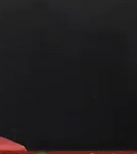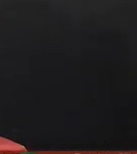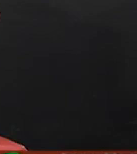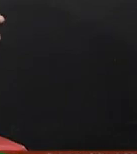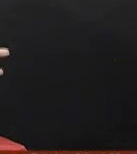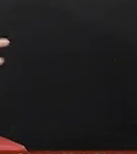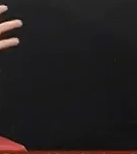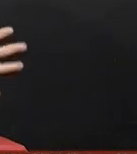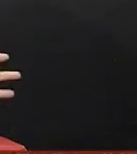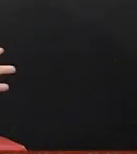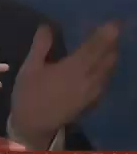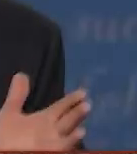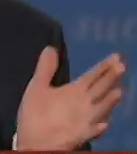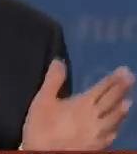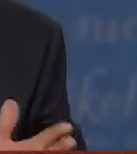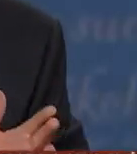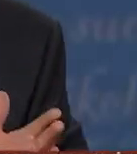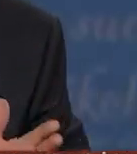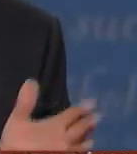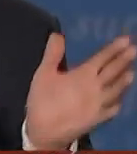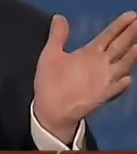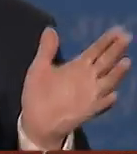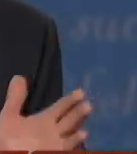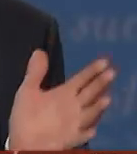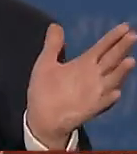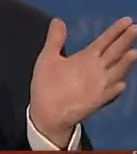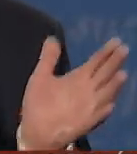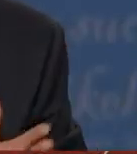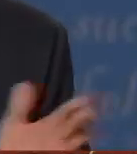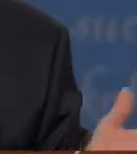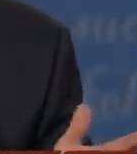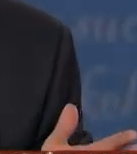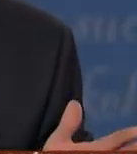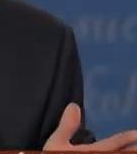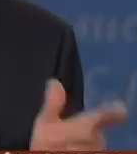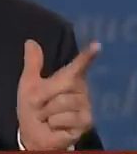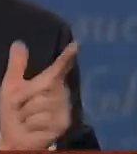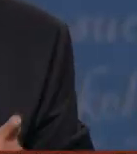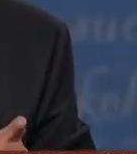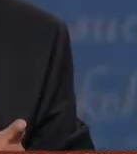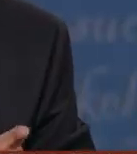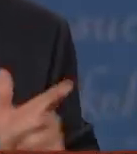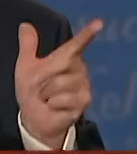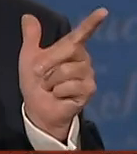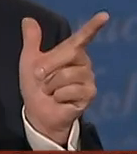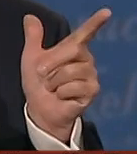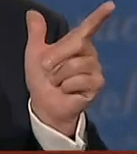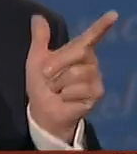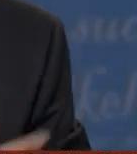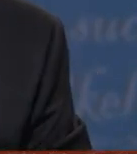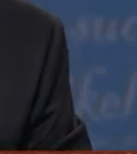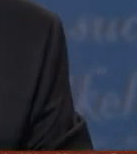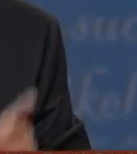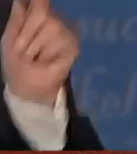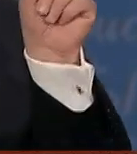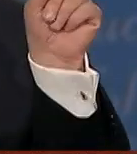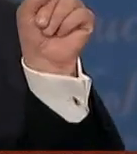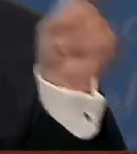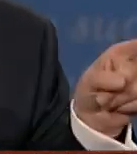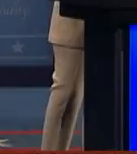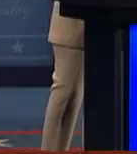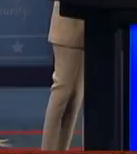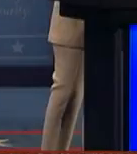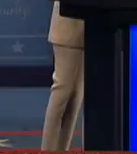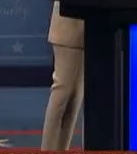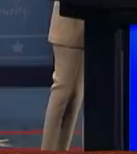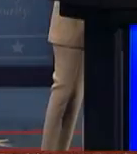confiado en el conteo electoral entonces estar poniendo en duda la credibilidad y la legitimidad del sistema electoral en